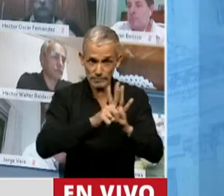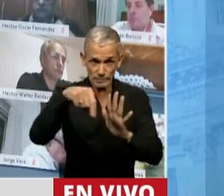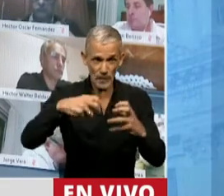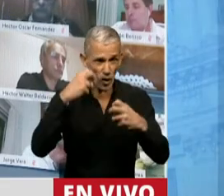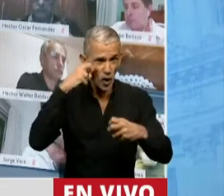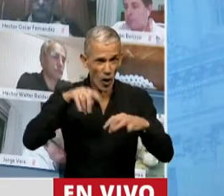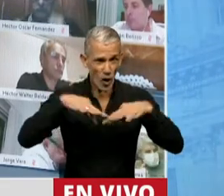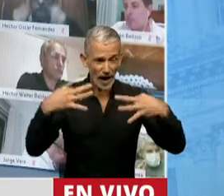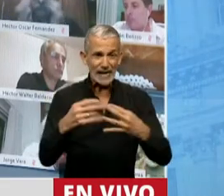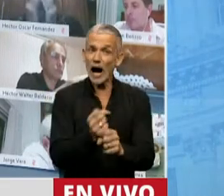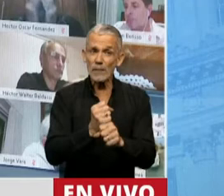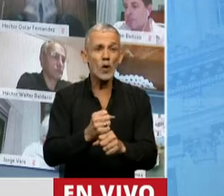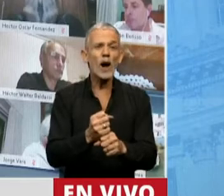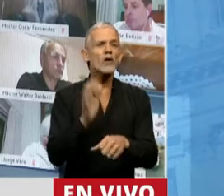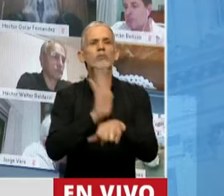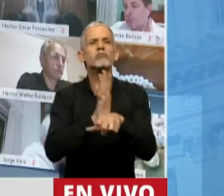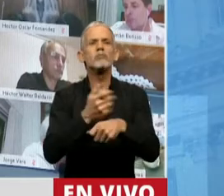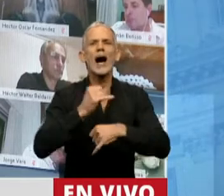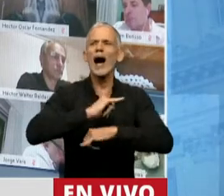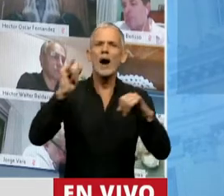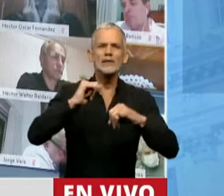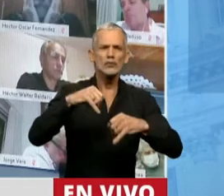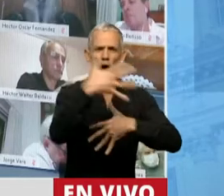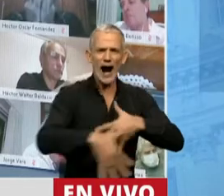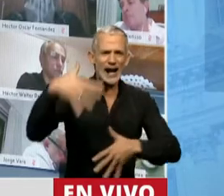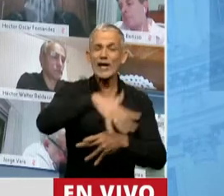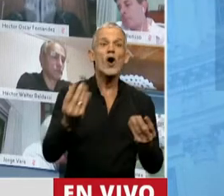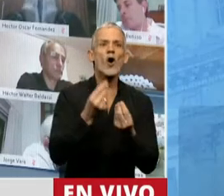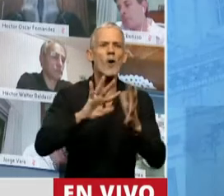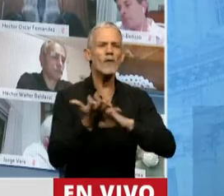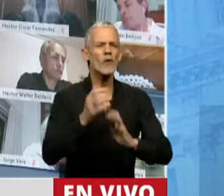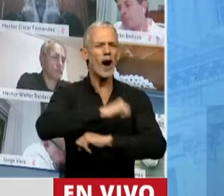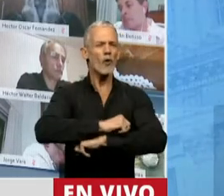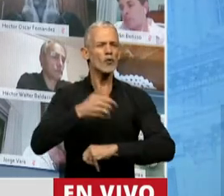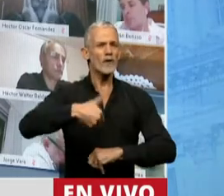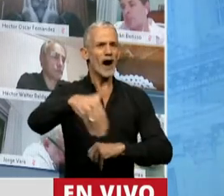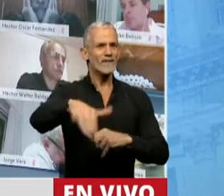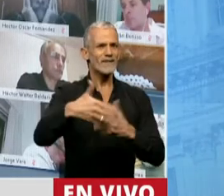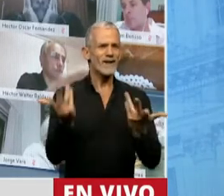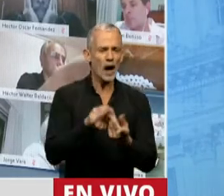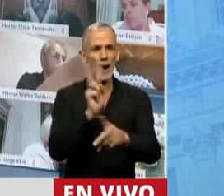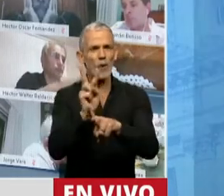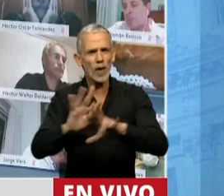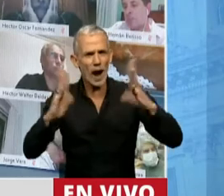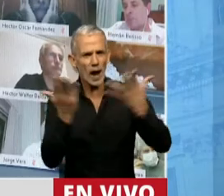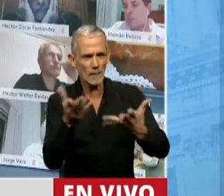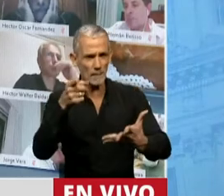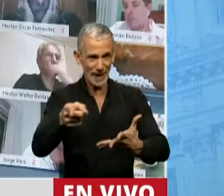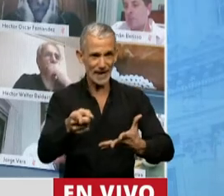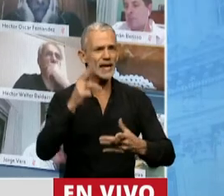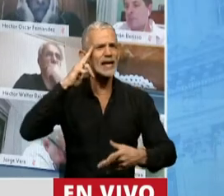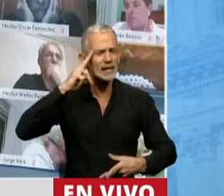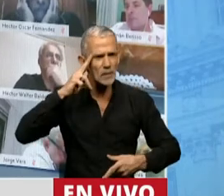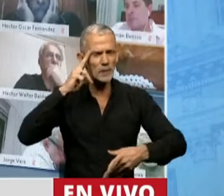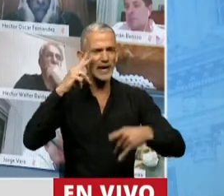en este Congreso, le vamos a decir a la región cómo nos vamos a comportar en la protección y en el